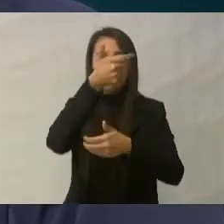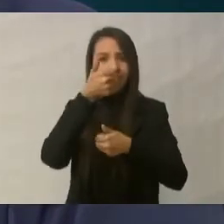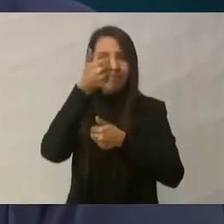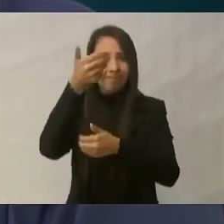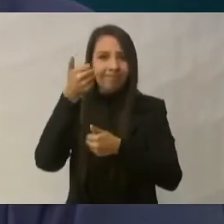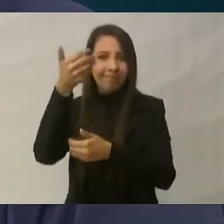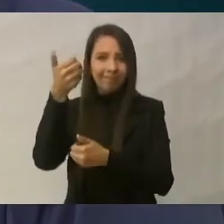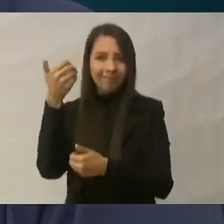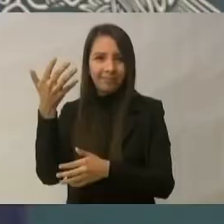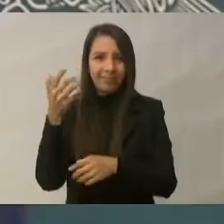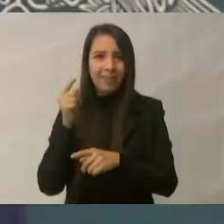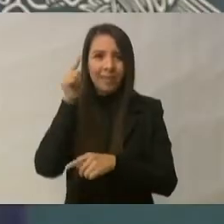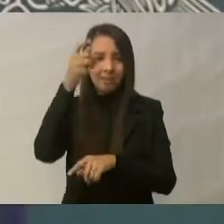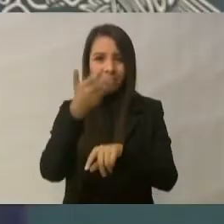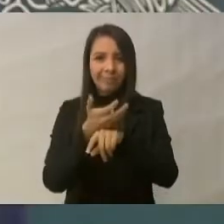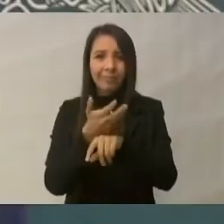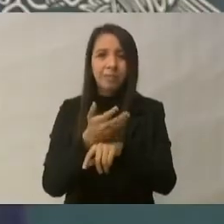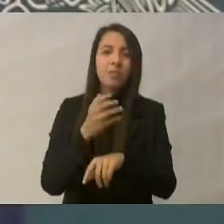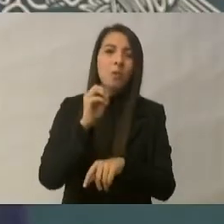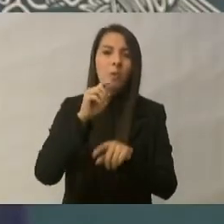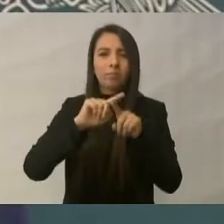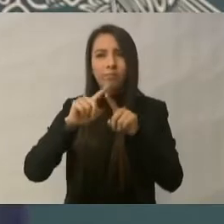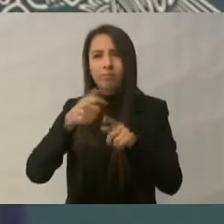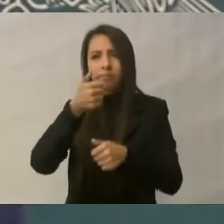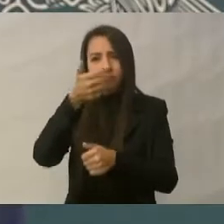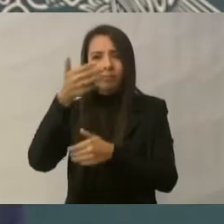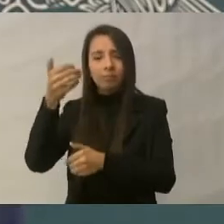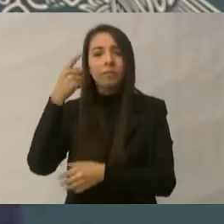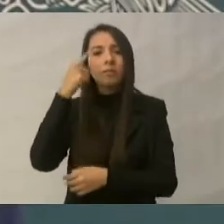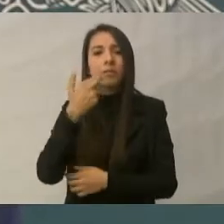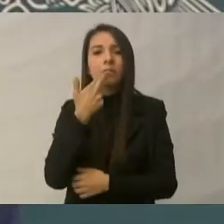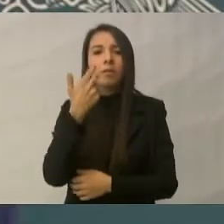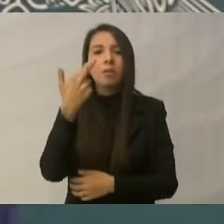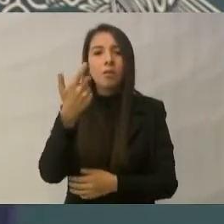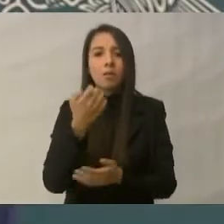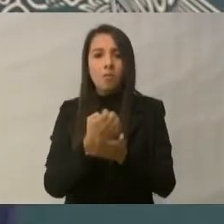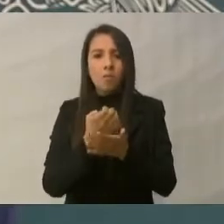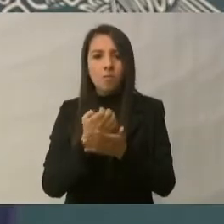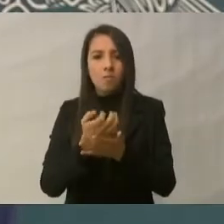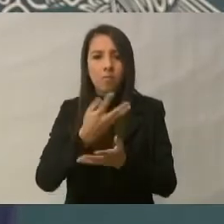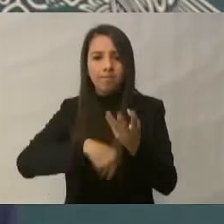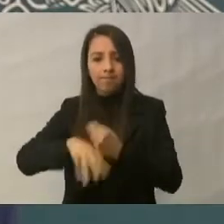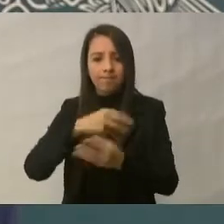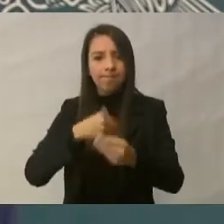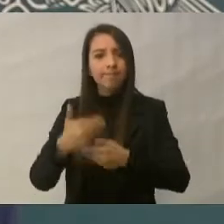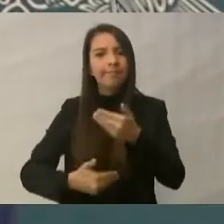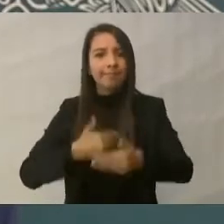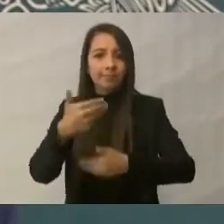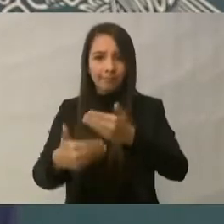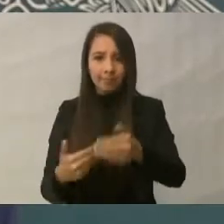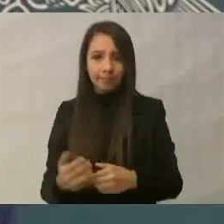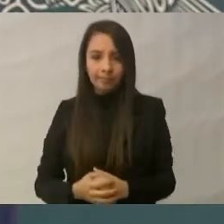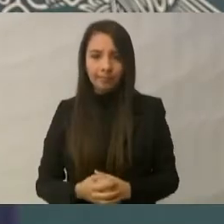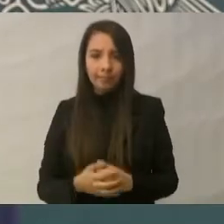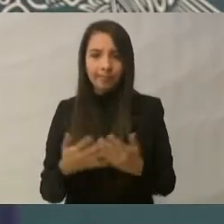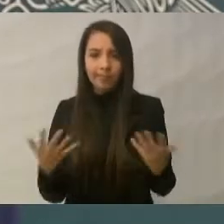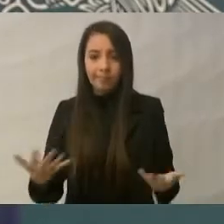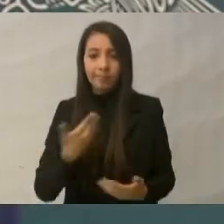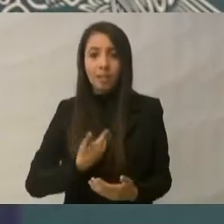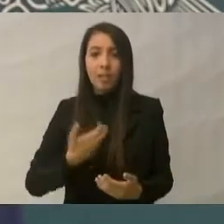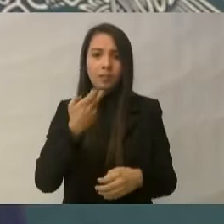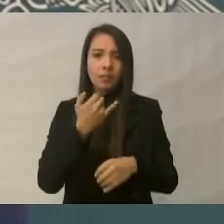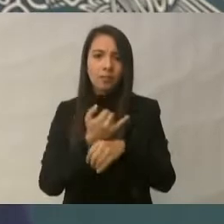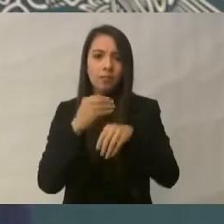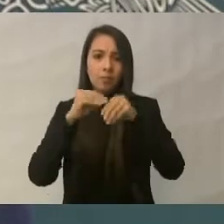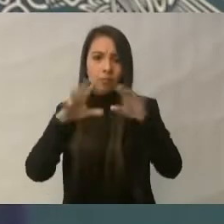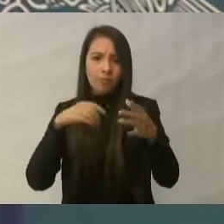se reactive mejor todavía la economía de esta zona. Entonces, presidente, esa es parte de la información.